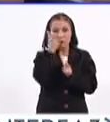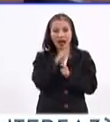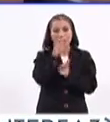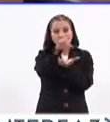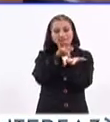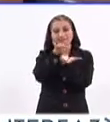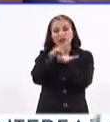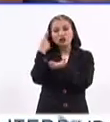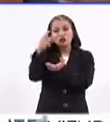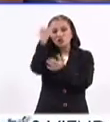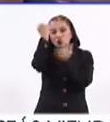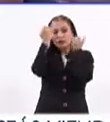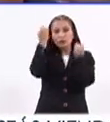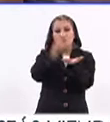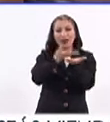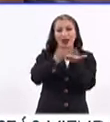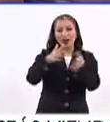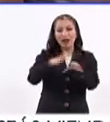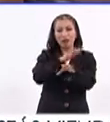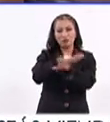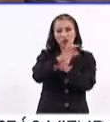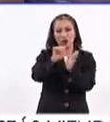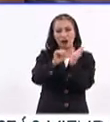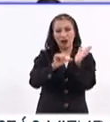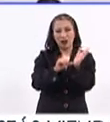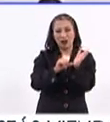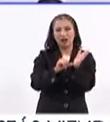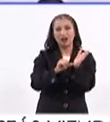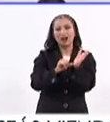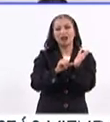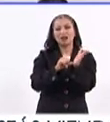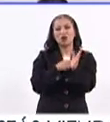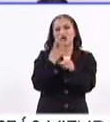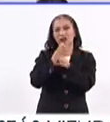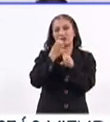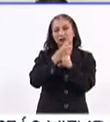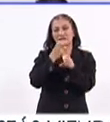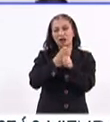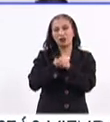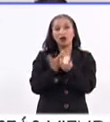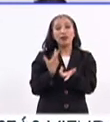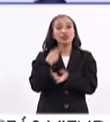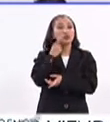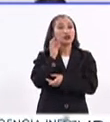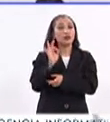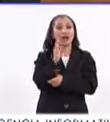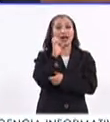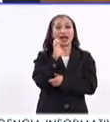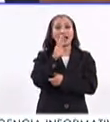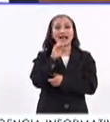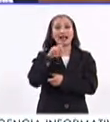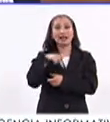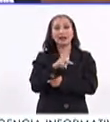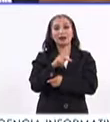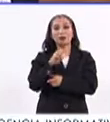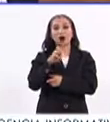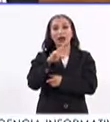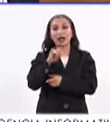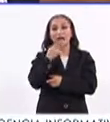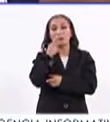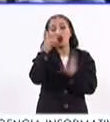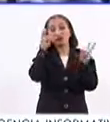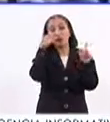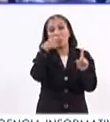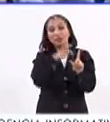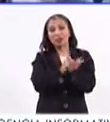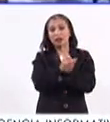recoger las aportaciones a la reforma educativa propuesta por el Ejecutivo, el diputado federal Eric Morales Elvira abordó